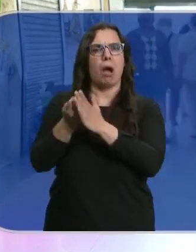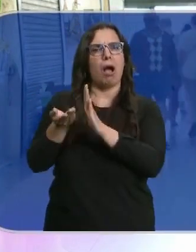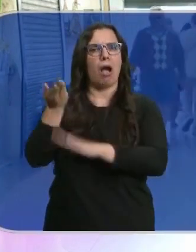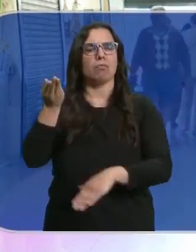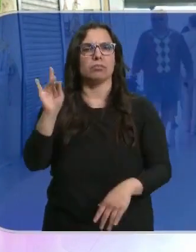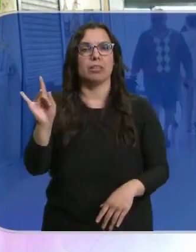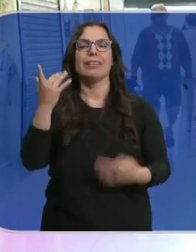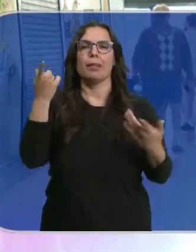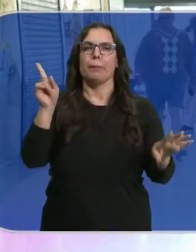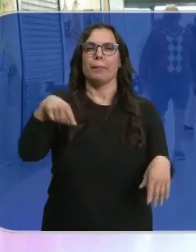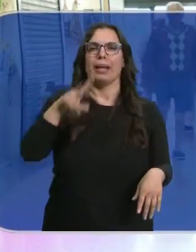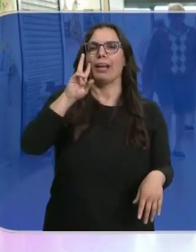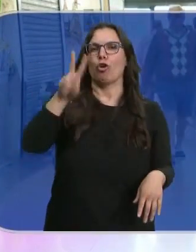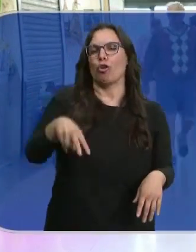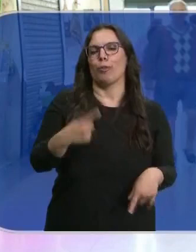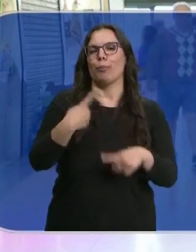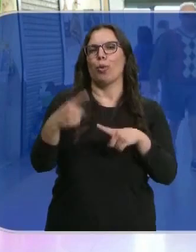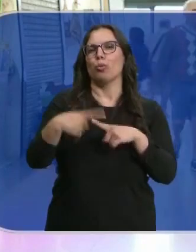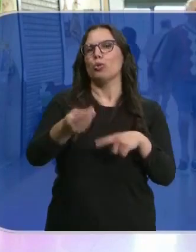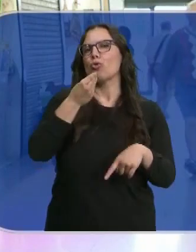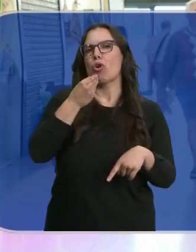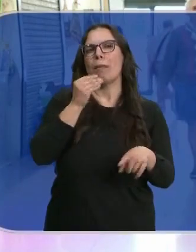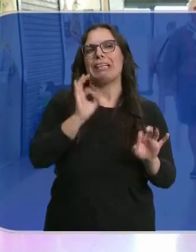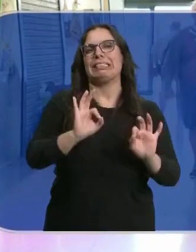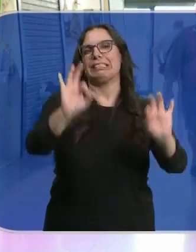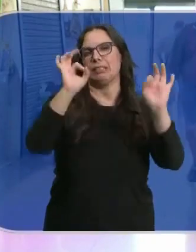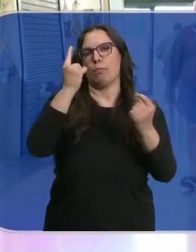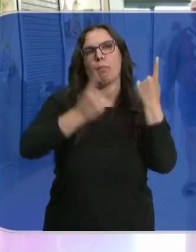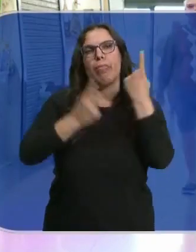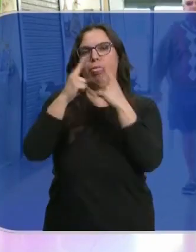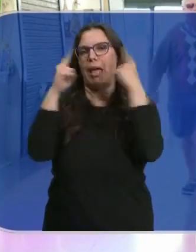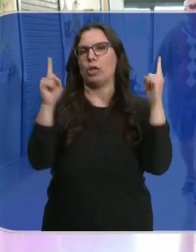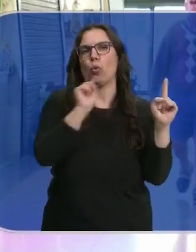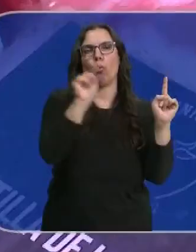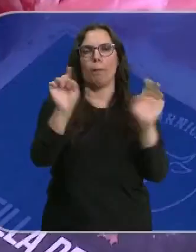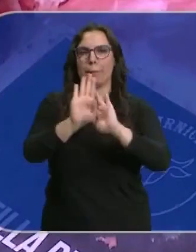reconocen que es un producto que solamente consumen en momentos puntuales del año.